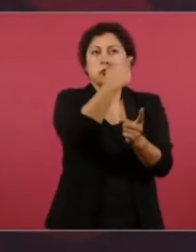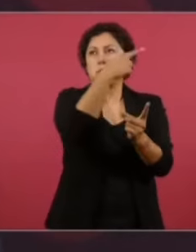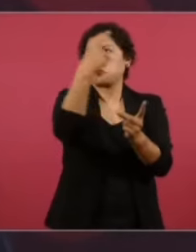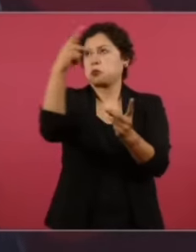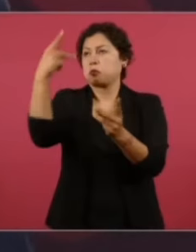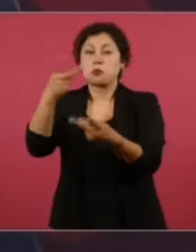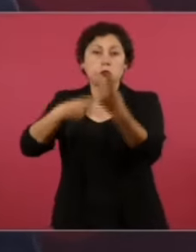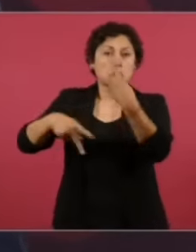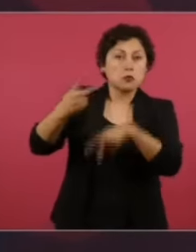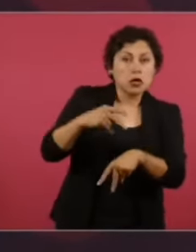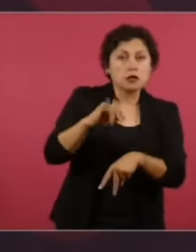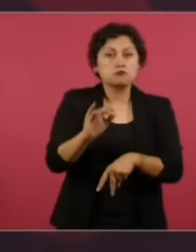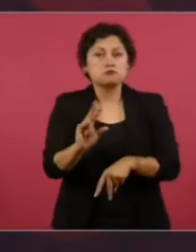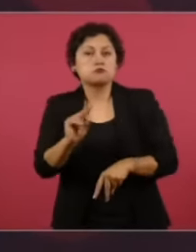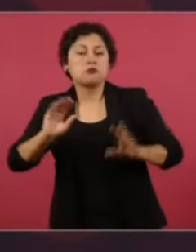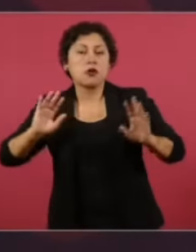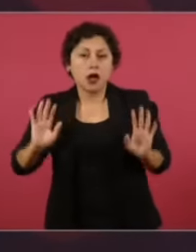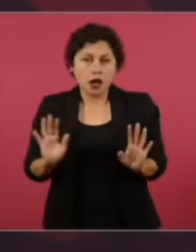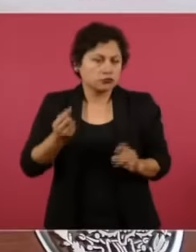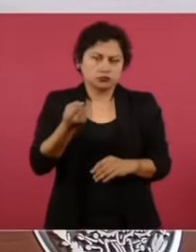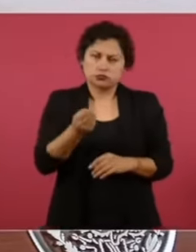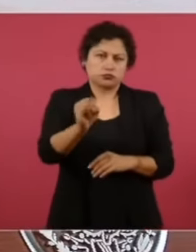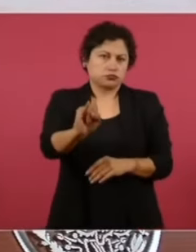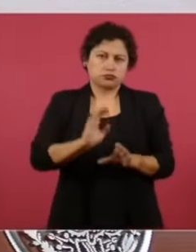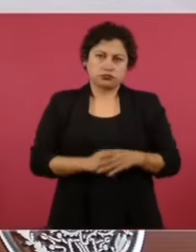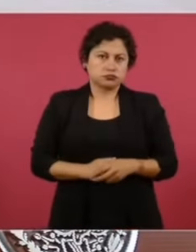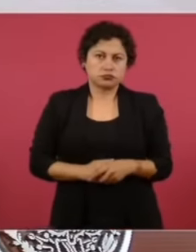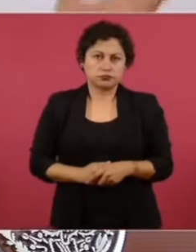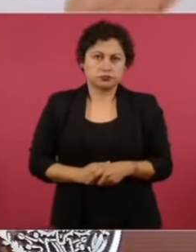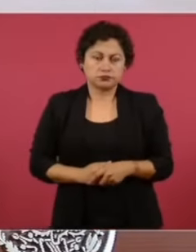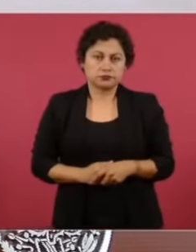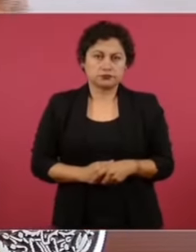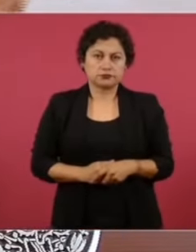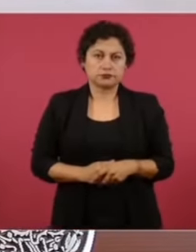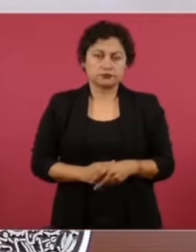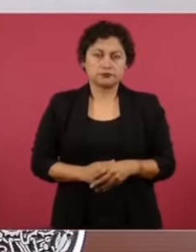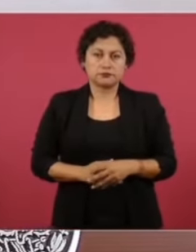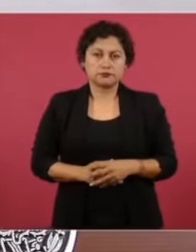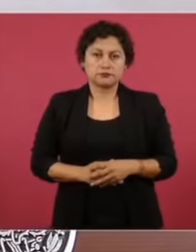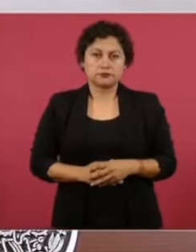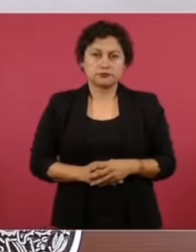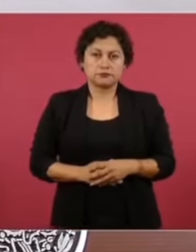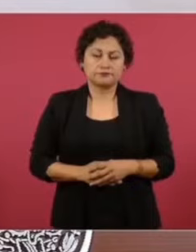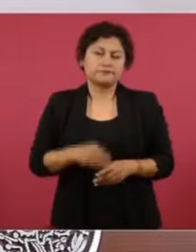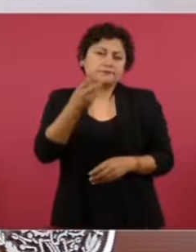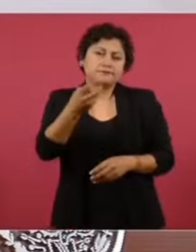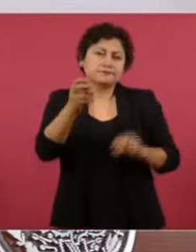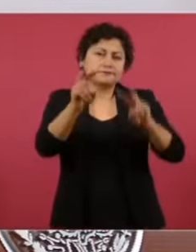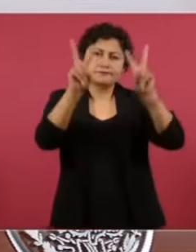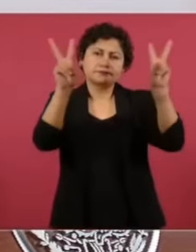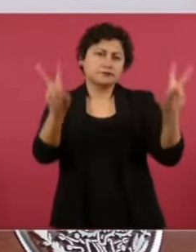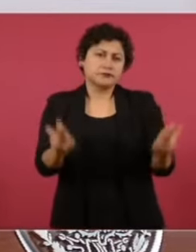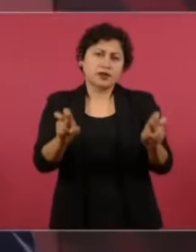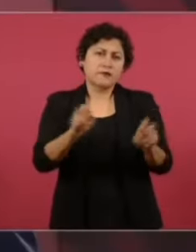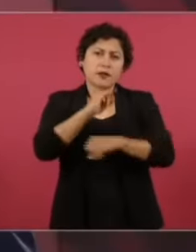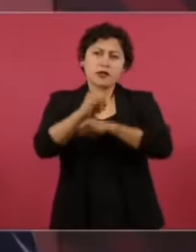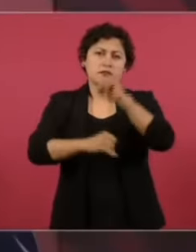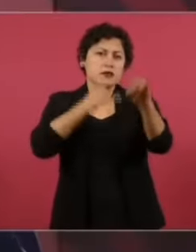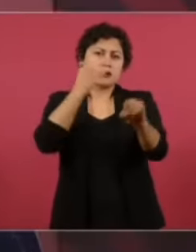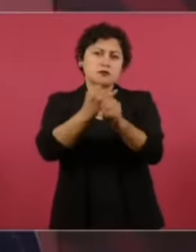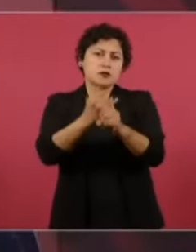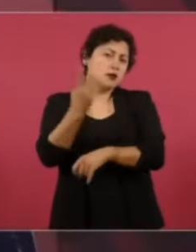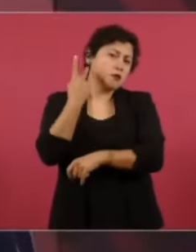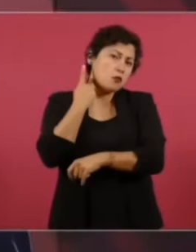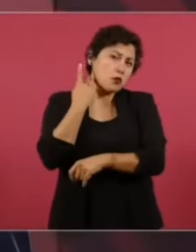asisten. Así es. Entonces, eso tiene que ver con la política diplomática de México.